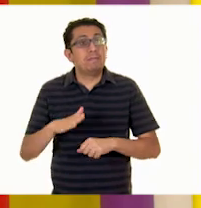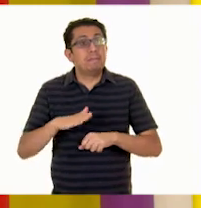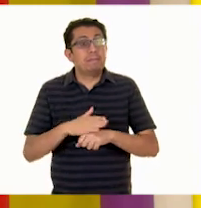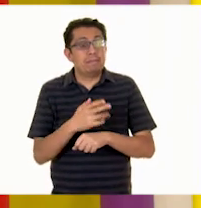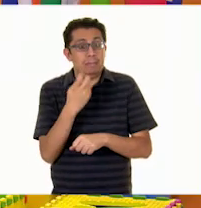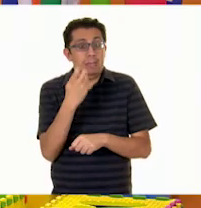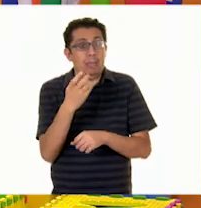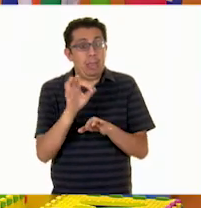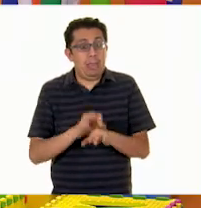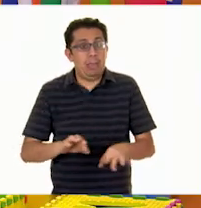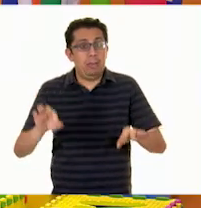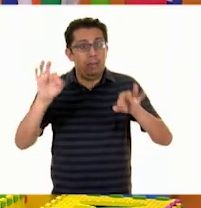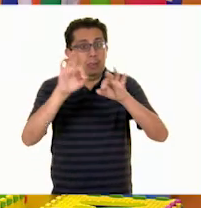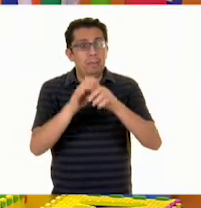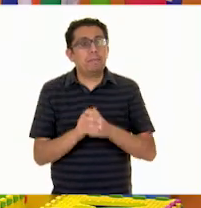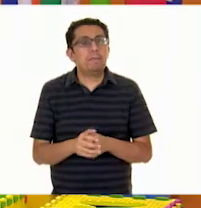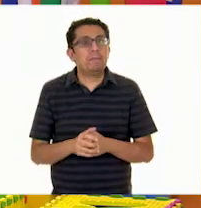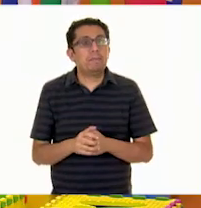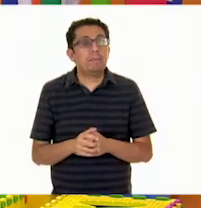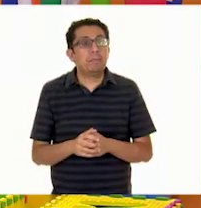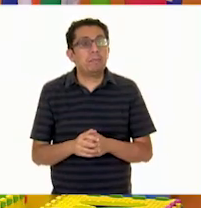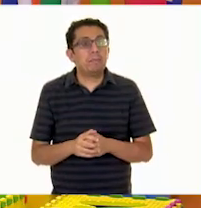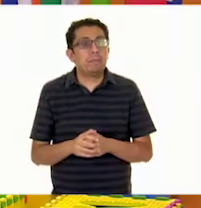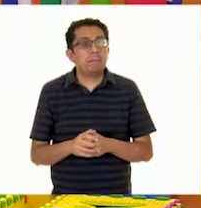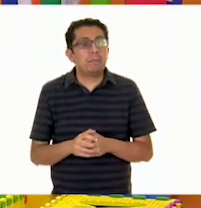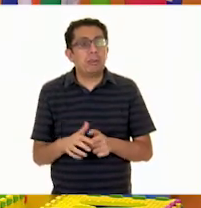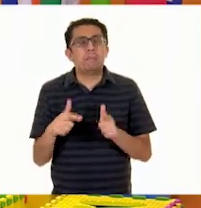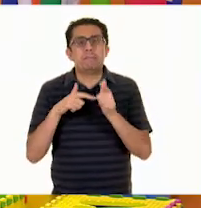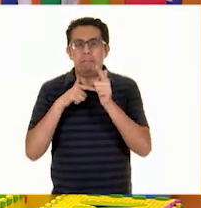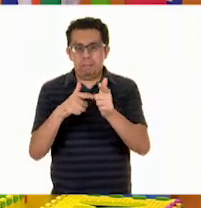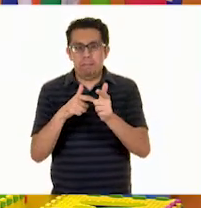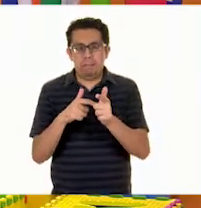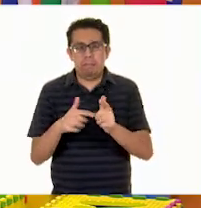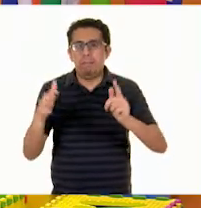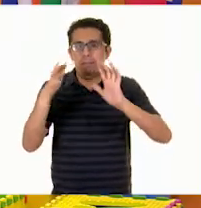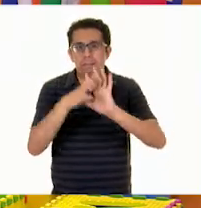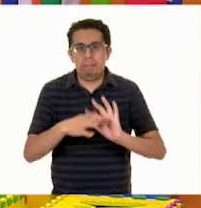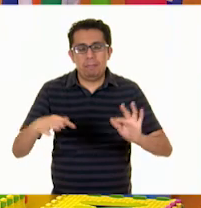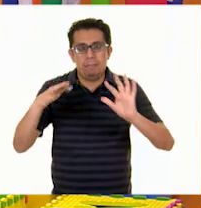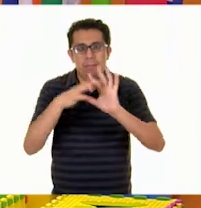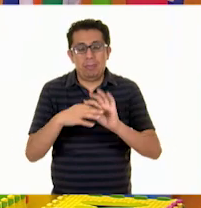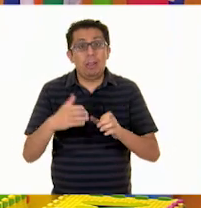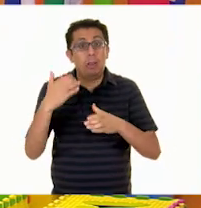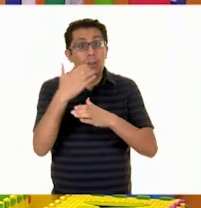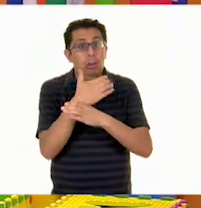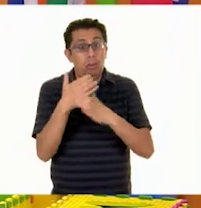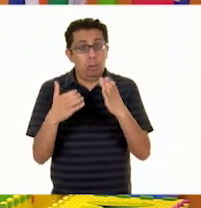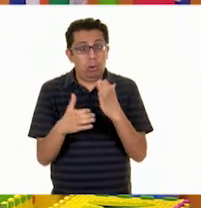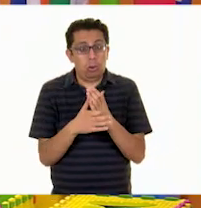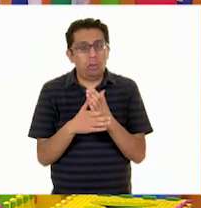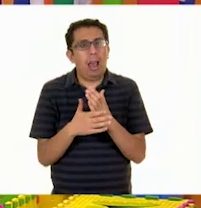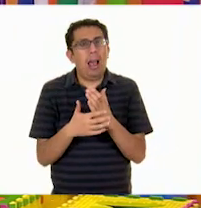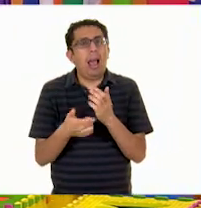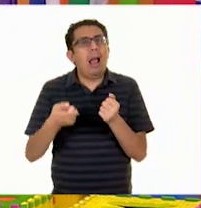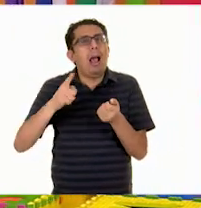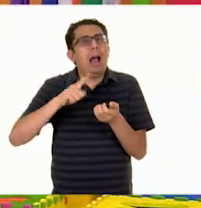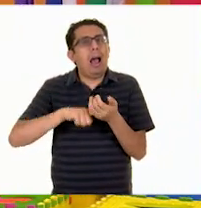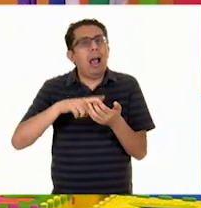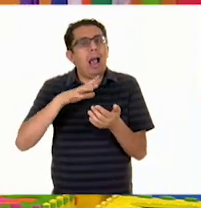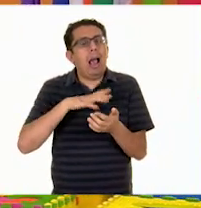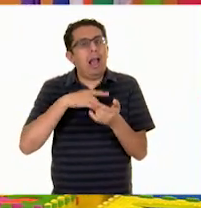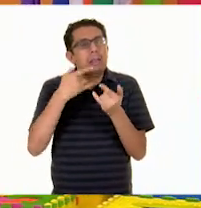esto es muy importante. Bueno, pues vamos a seguir recordando que los objetos nos cuentan historias.